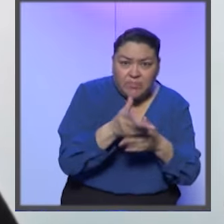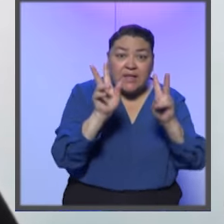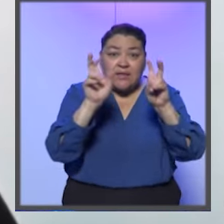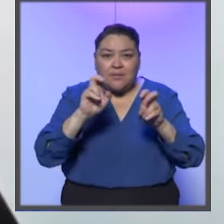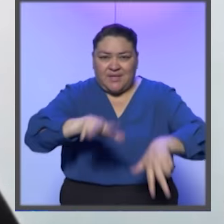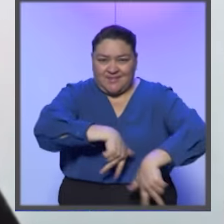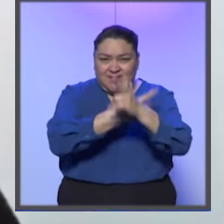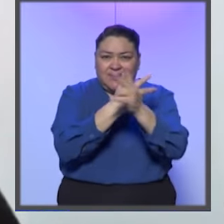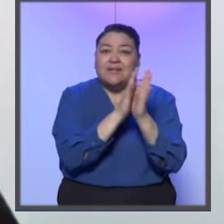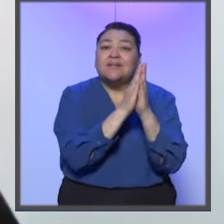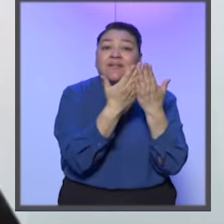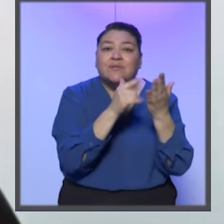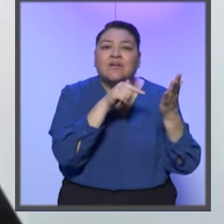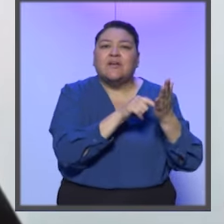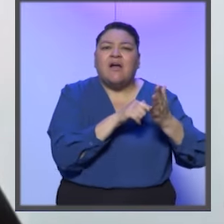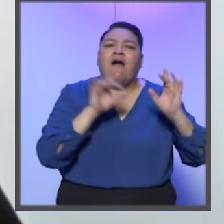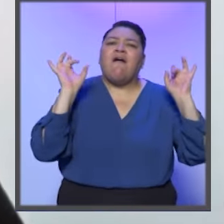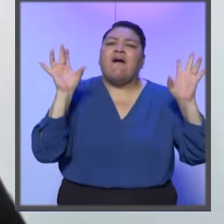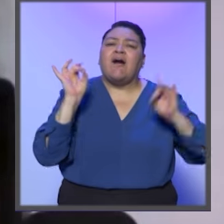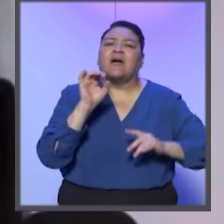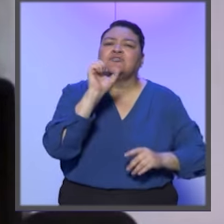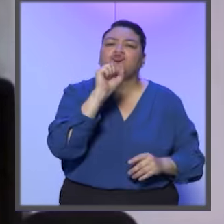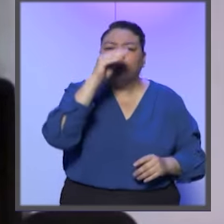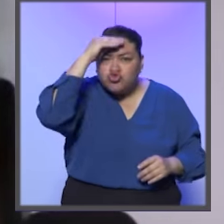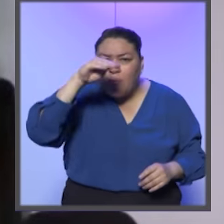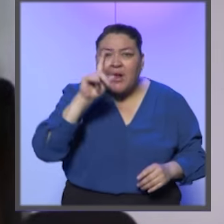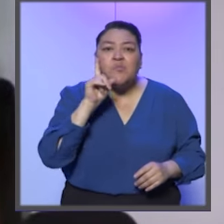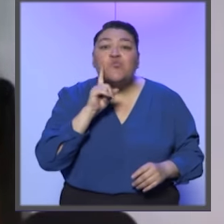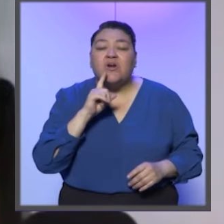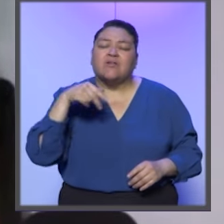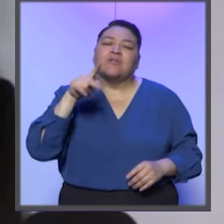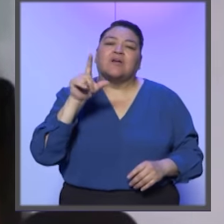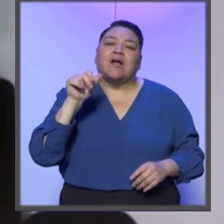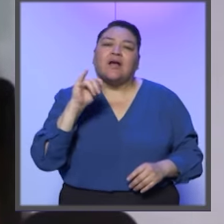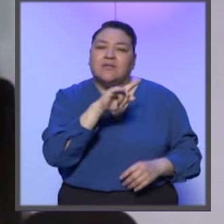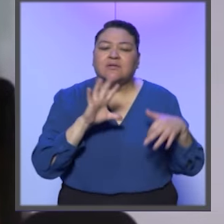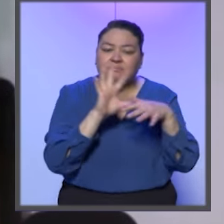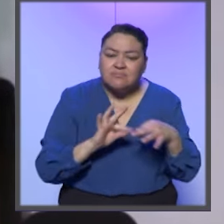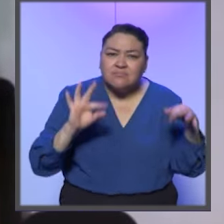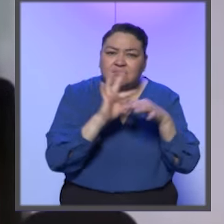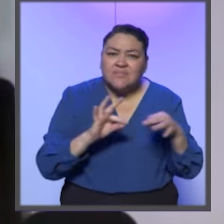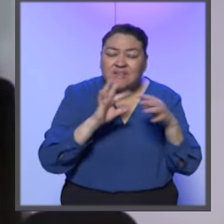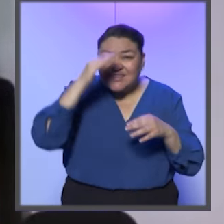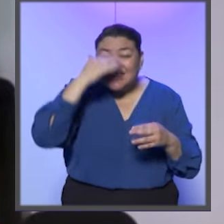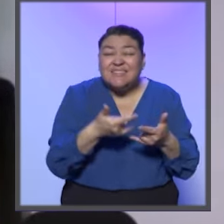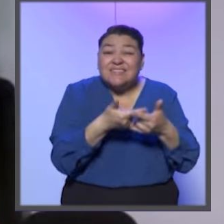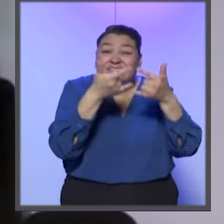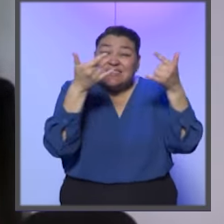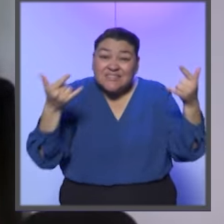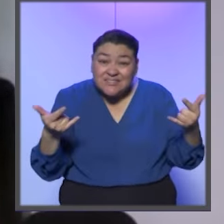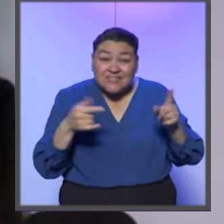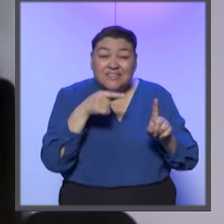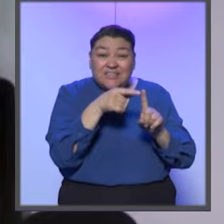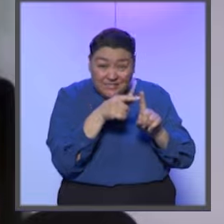en esta ocasión abordó por videoconferencia el libro A la Sombra del Ángel, en el cual su autora, Kathy Blair, relata parte de la trágica